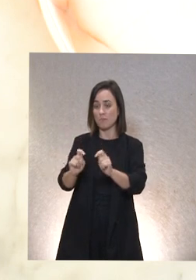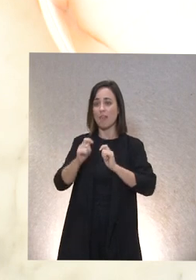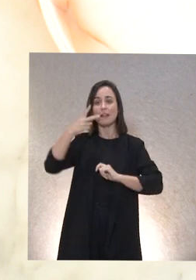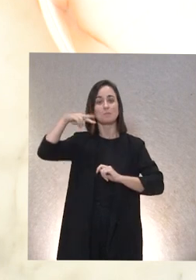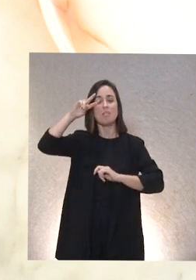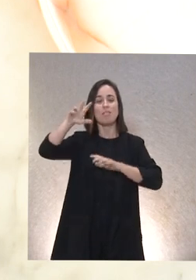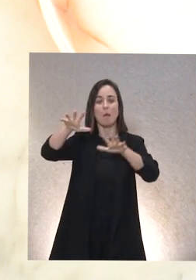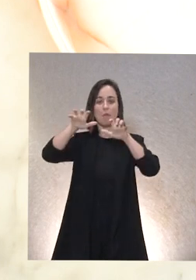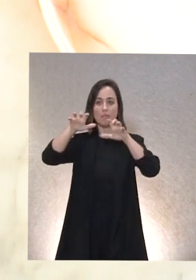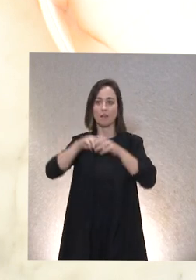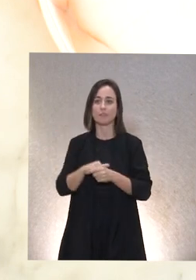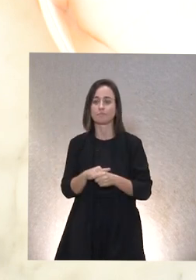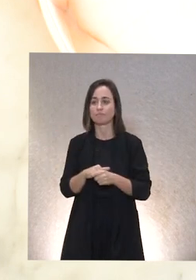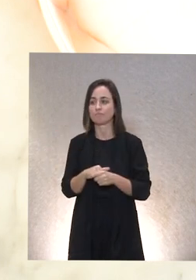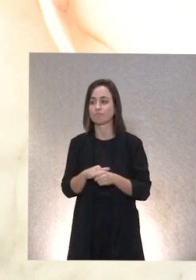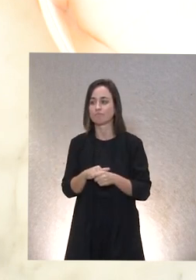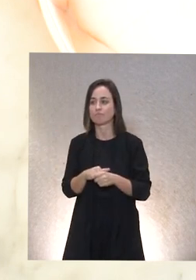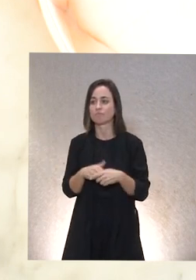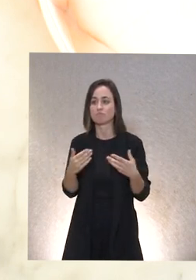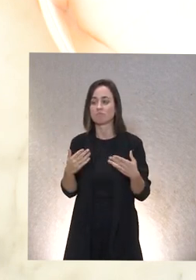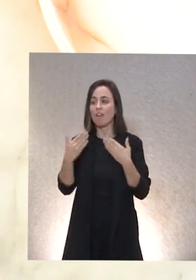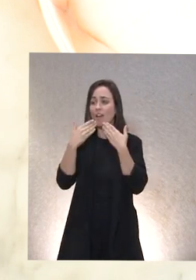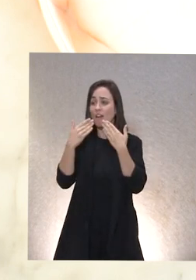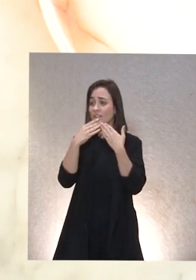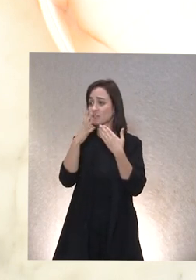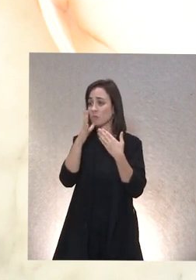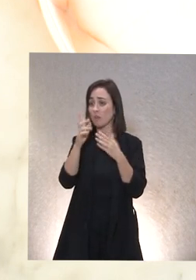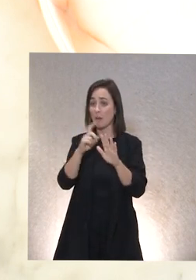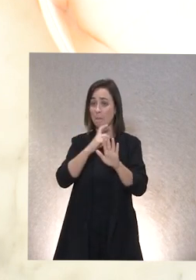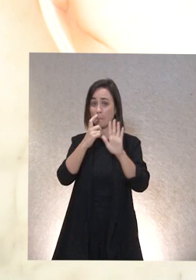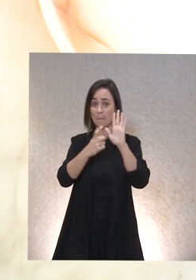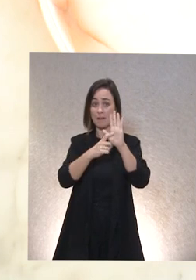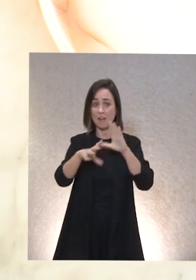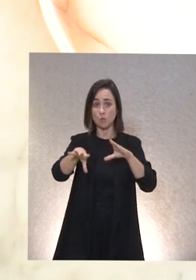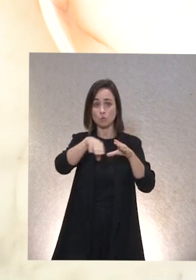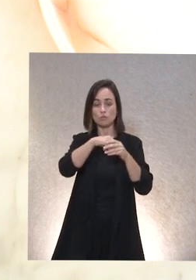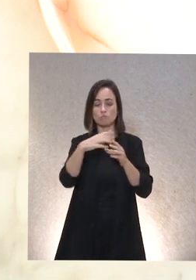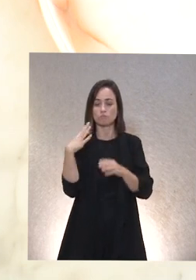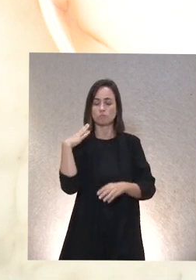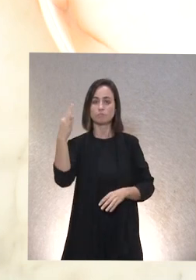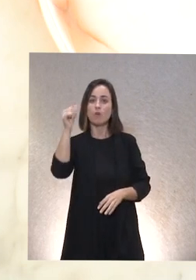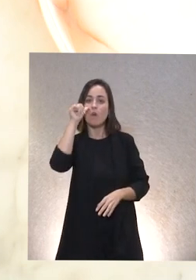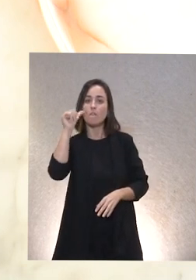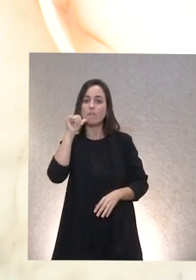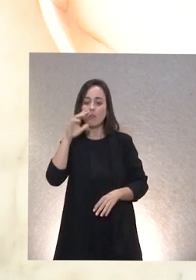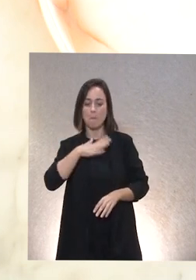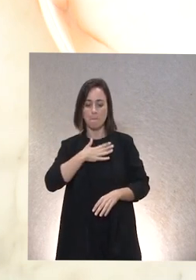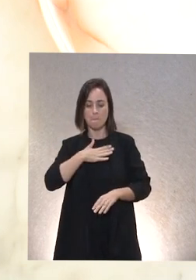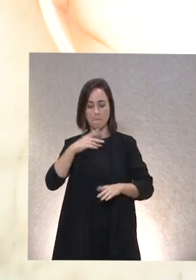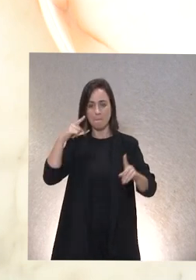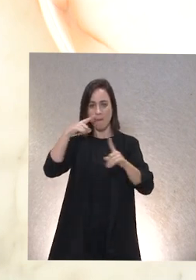agradeceros el que hayáis escogido la ciudad de Oviedo para llevarlas a cabo espero que los